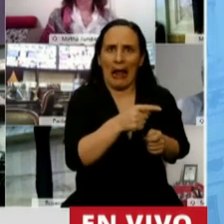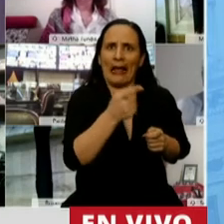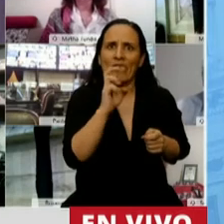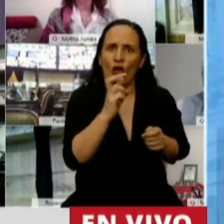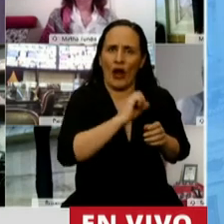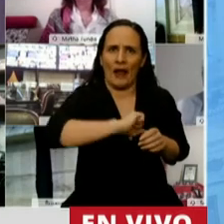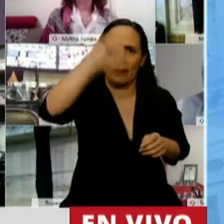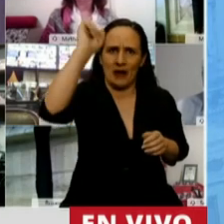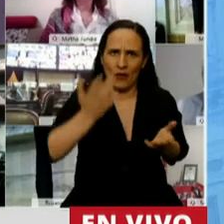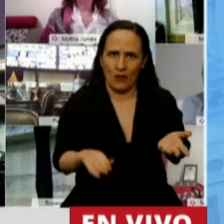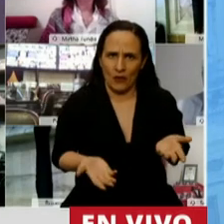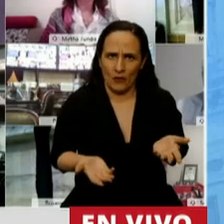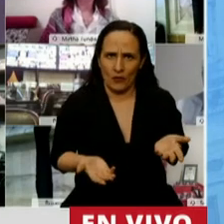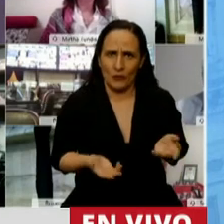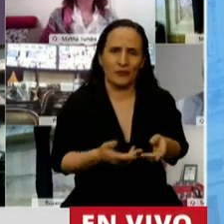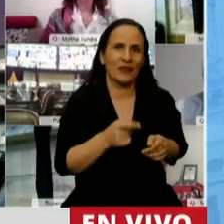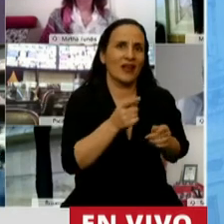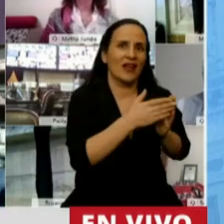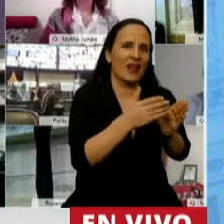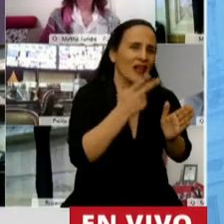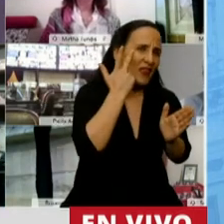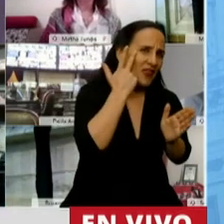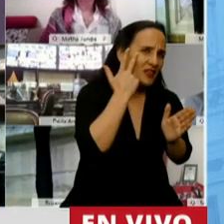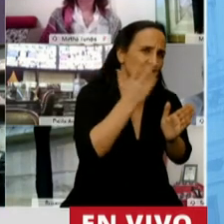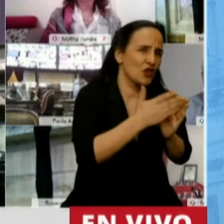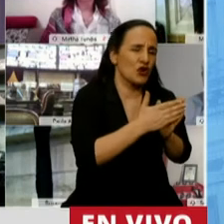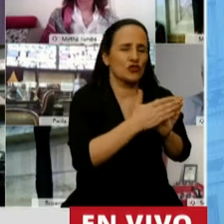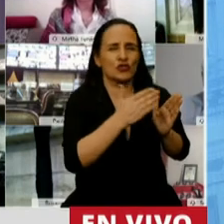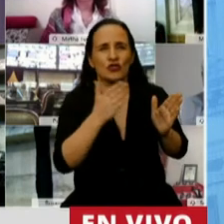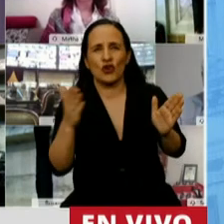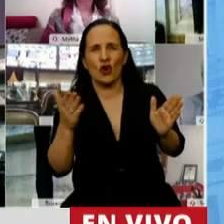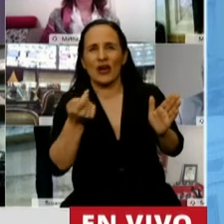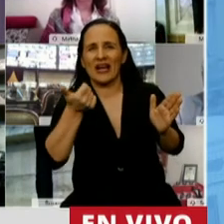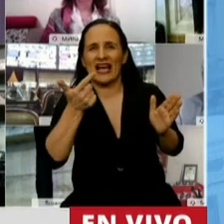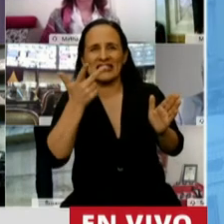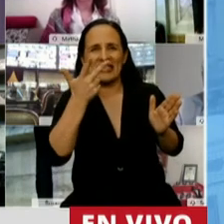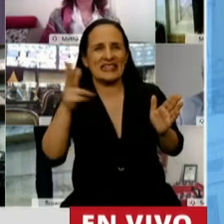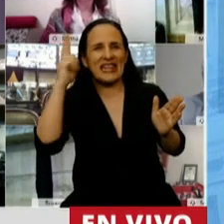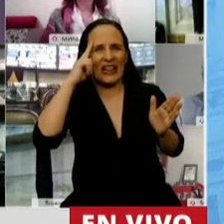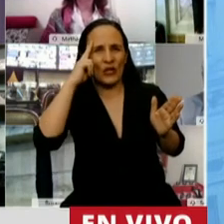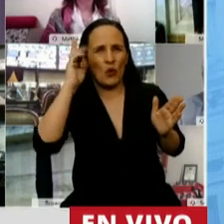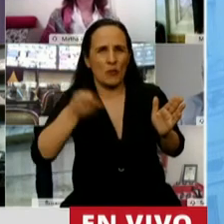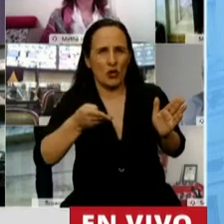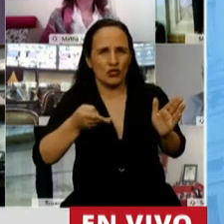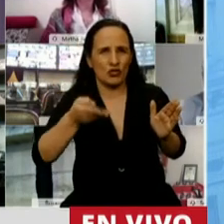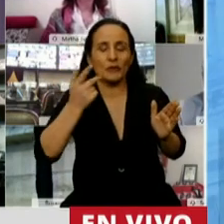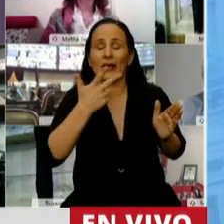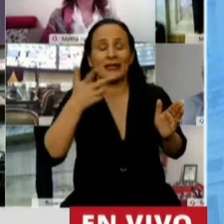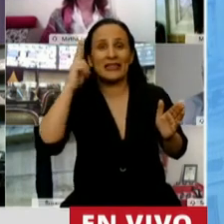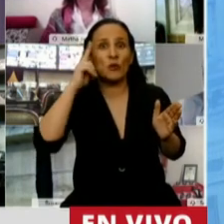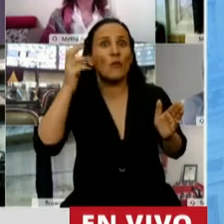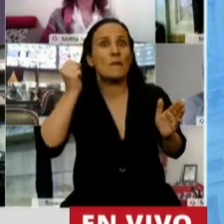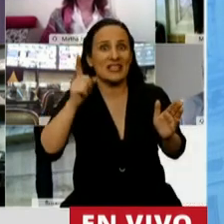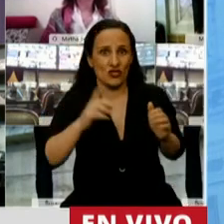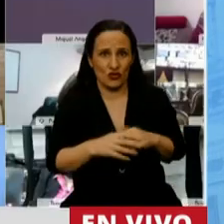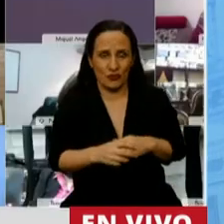Entonces, el dólar subió ahí del 18 al casi 39 por ciento. 39 pesos, perdón.